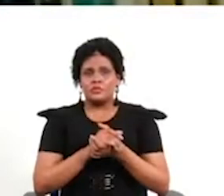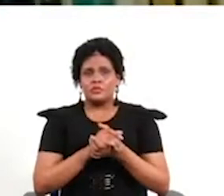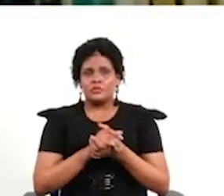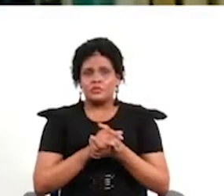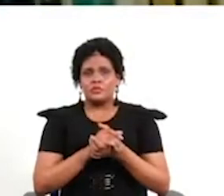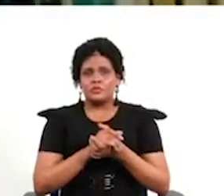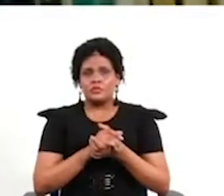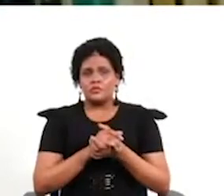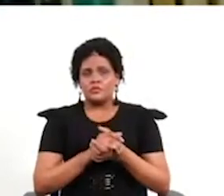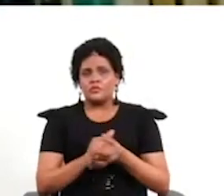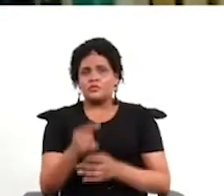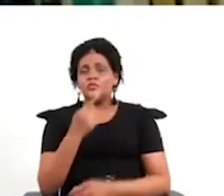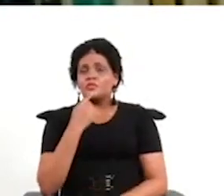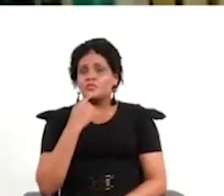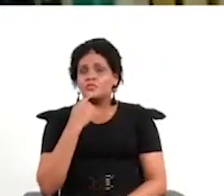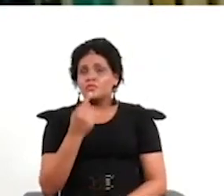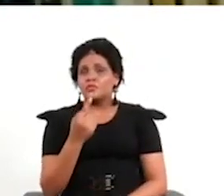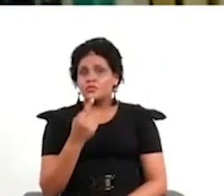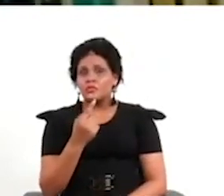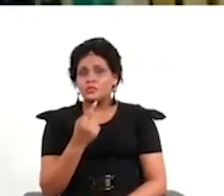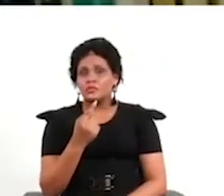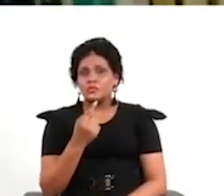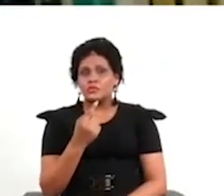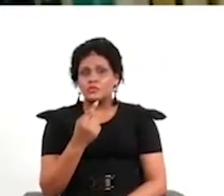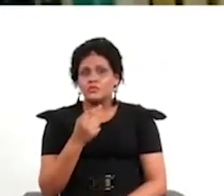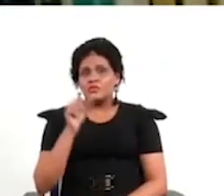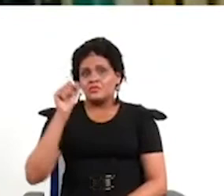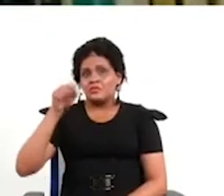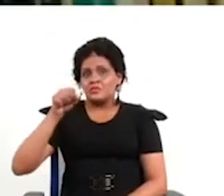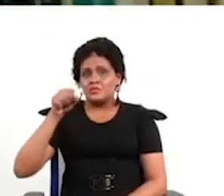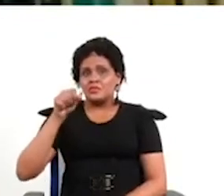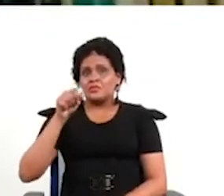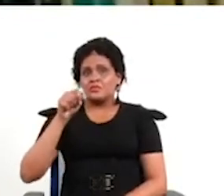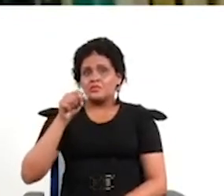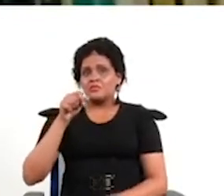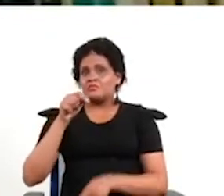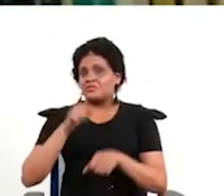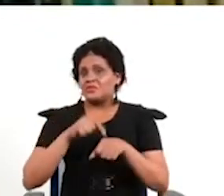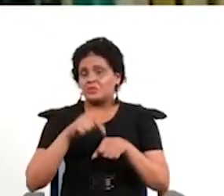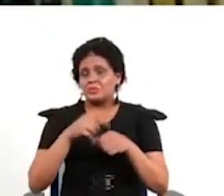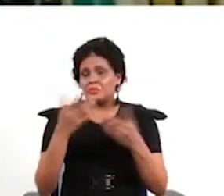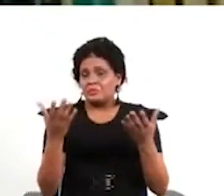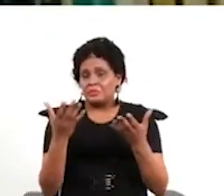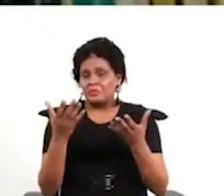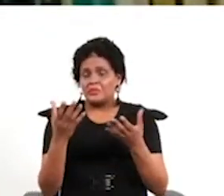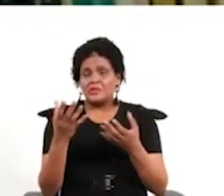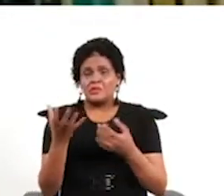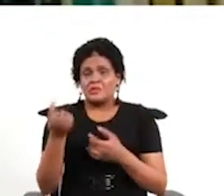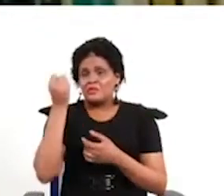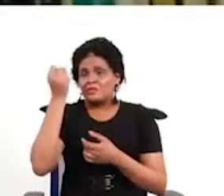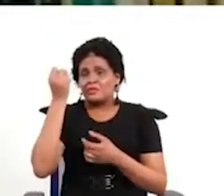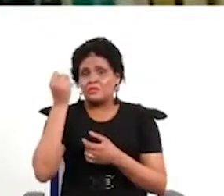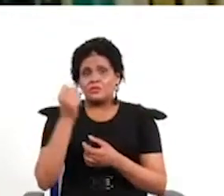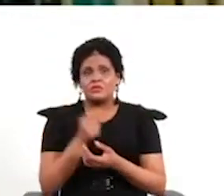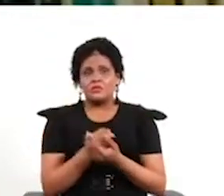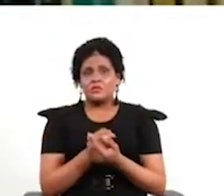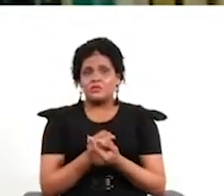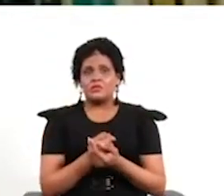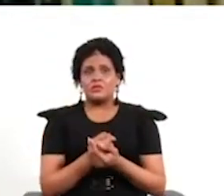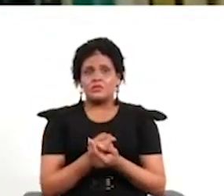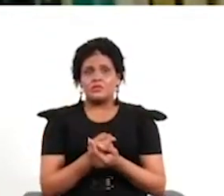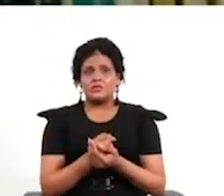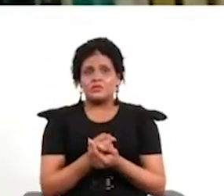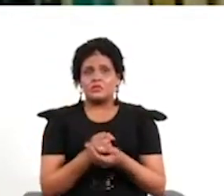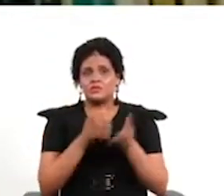se inscribe en este contexto entonces sí el tiempo juega a favor ahora yendo a lo que yo estaba